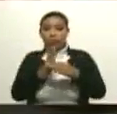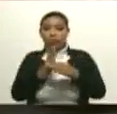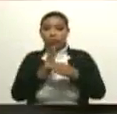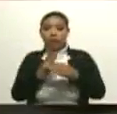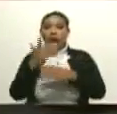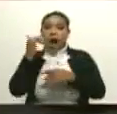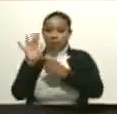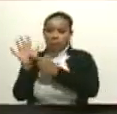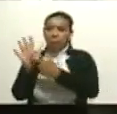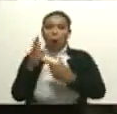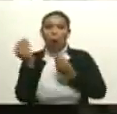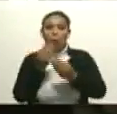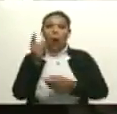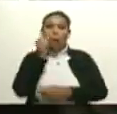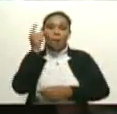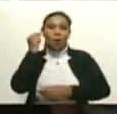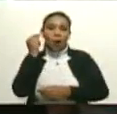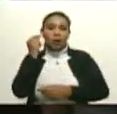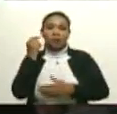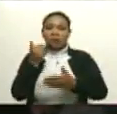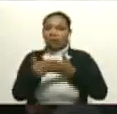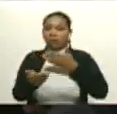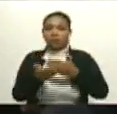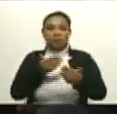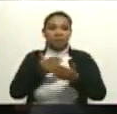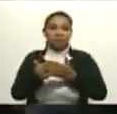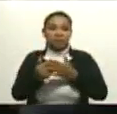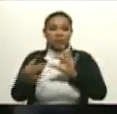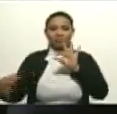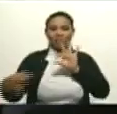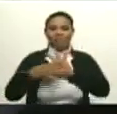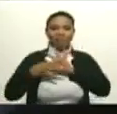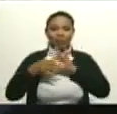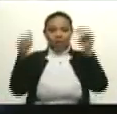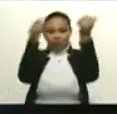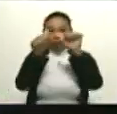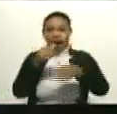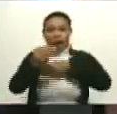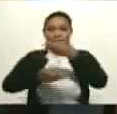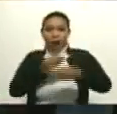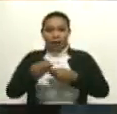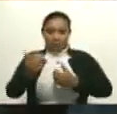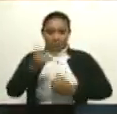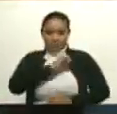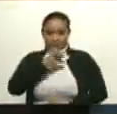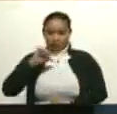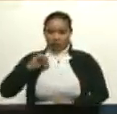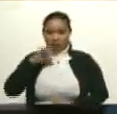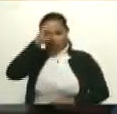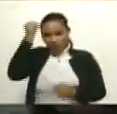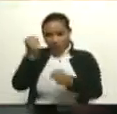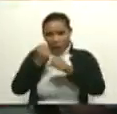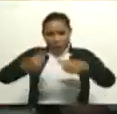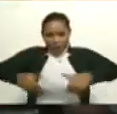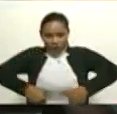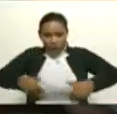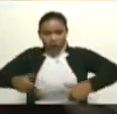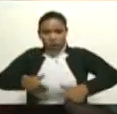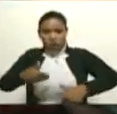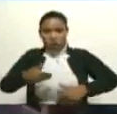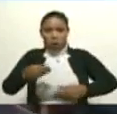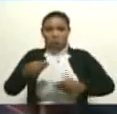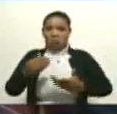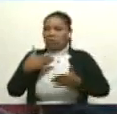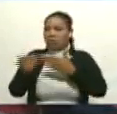ejemplo de hombres y mujeres que se han abrazado a las artes como una manera de realización personal más allá de las retribuciones